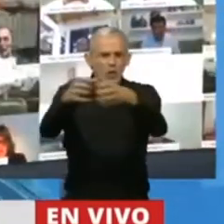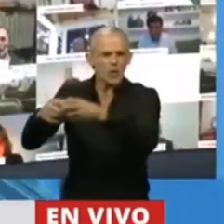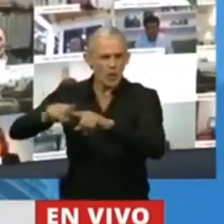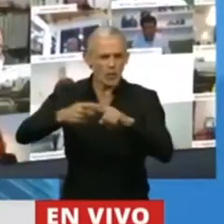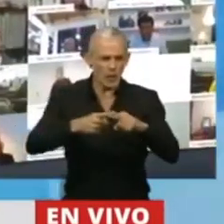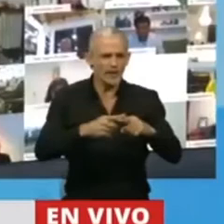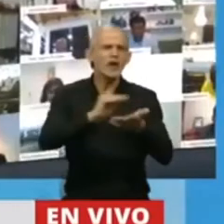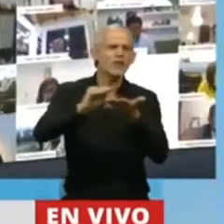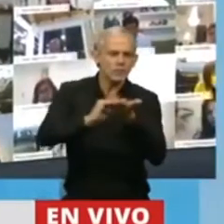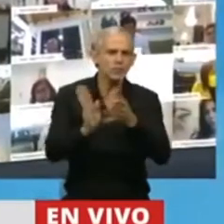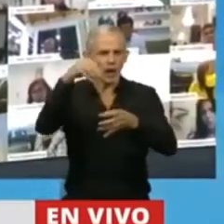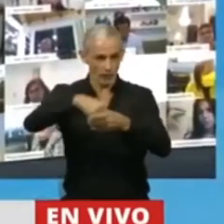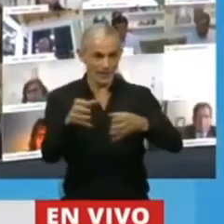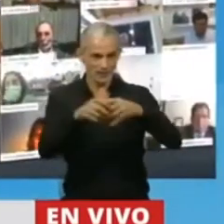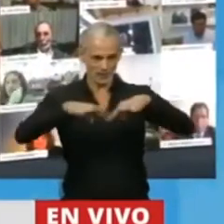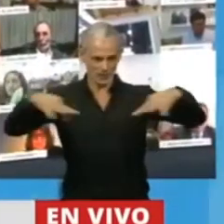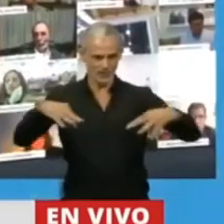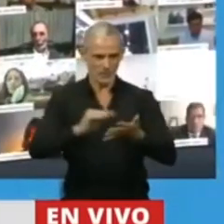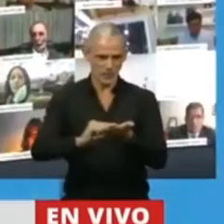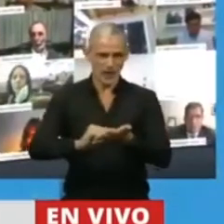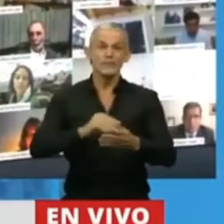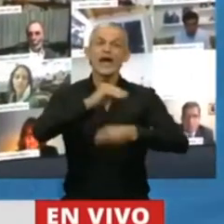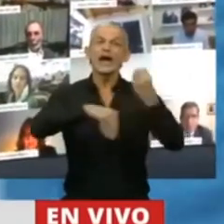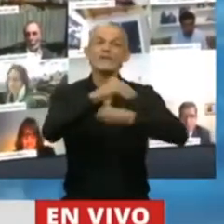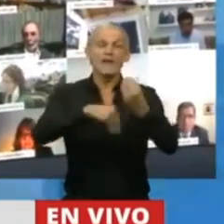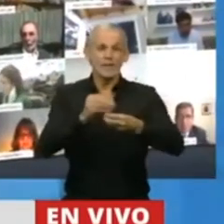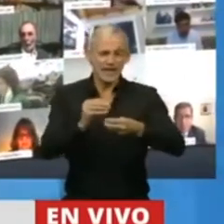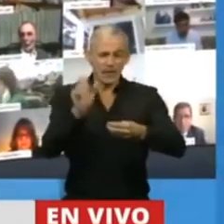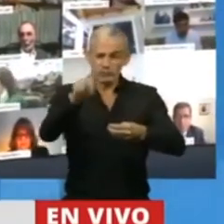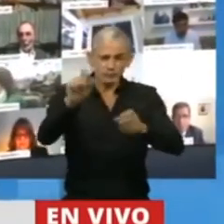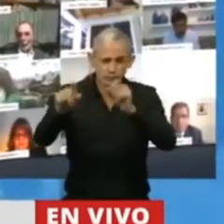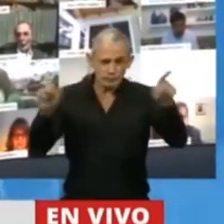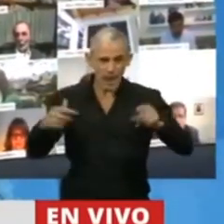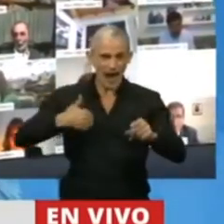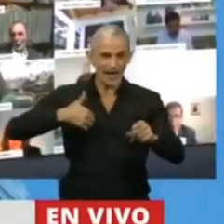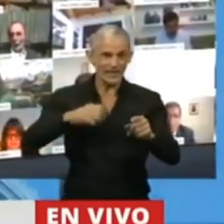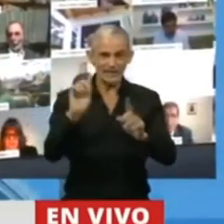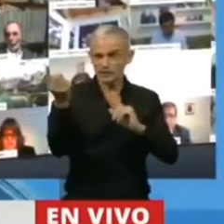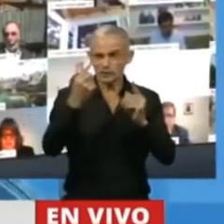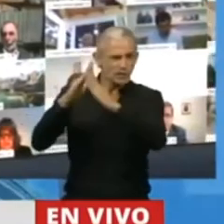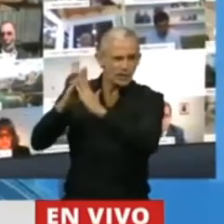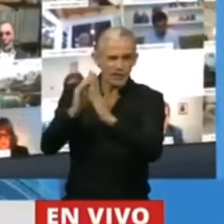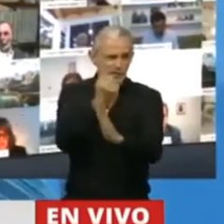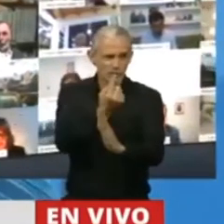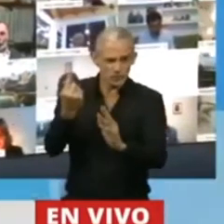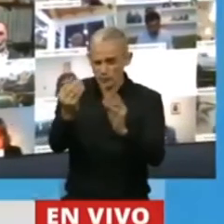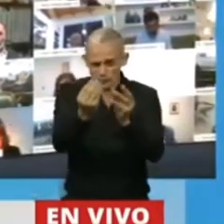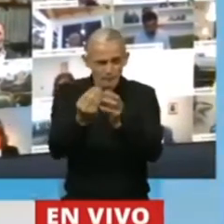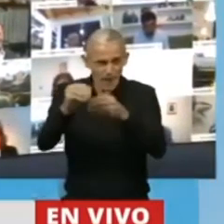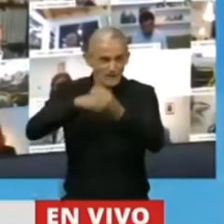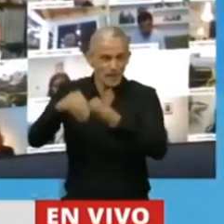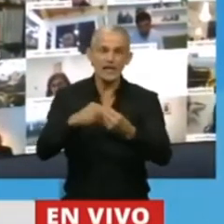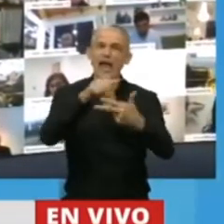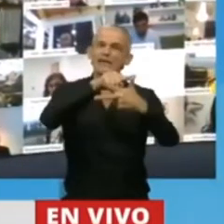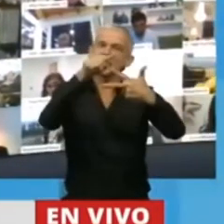y diputados que formamos parte de la Cámara. Las familias de la Argentina están aisladas socialmente y hay tres